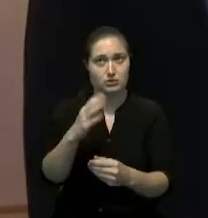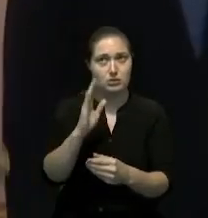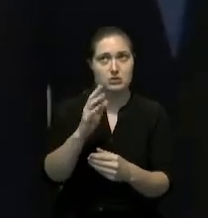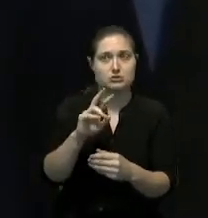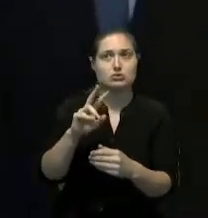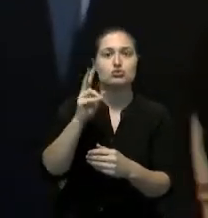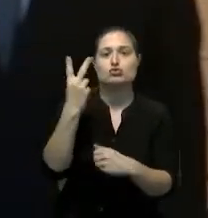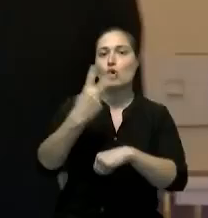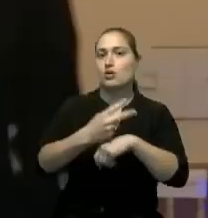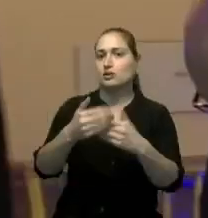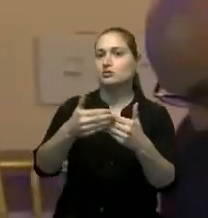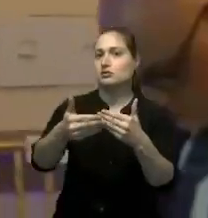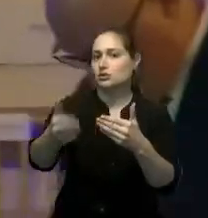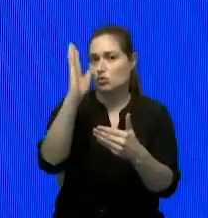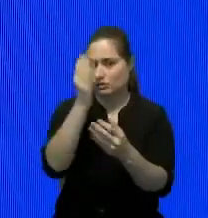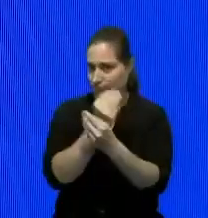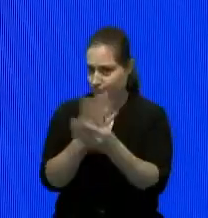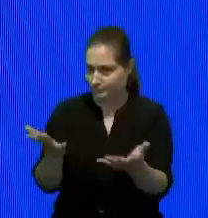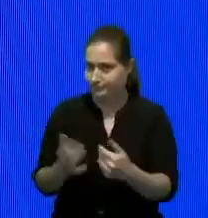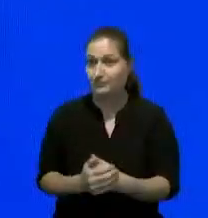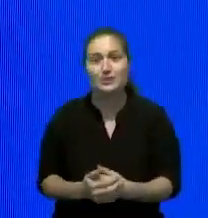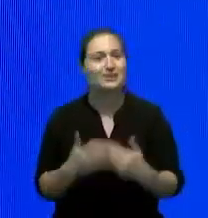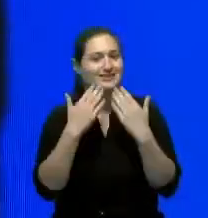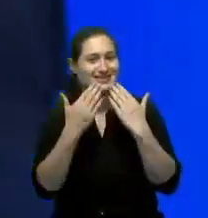bueno señoras muchísimas gracias